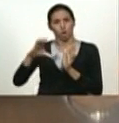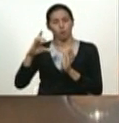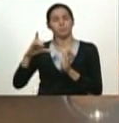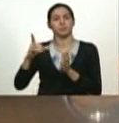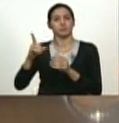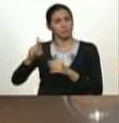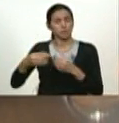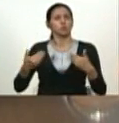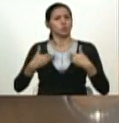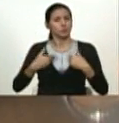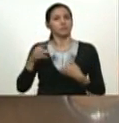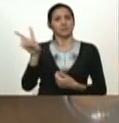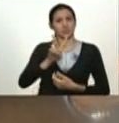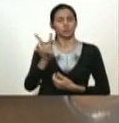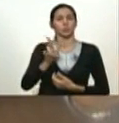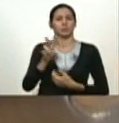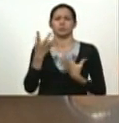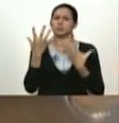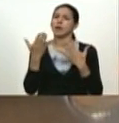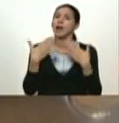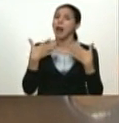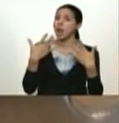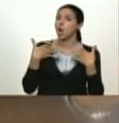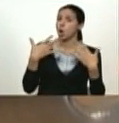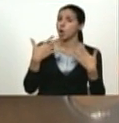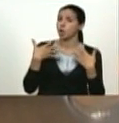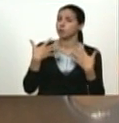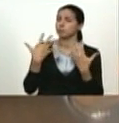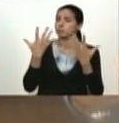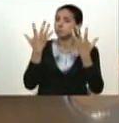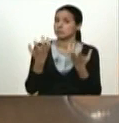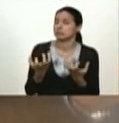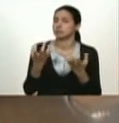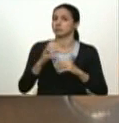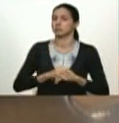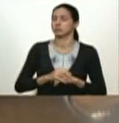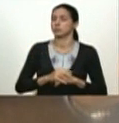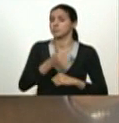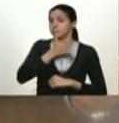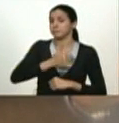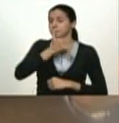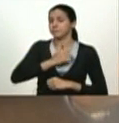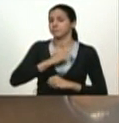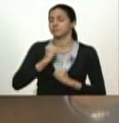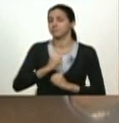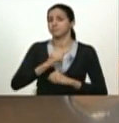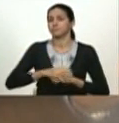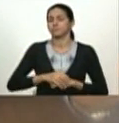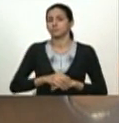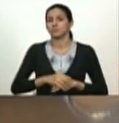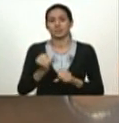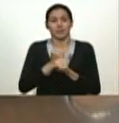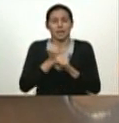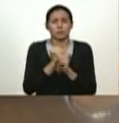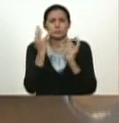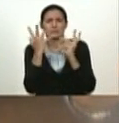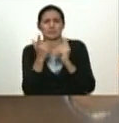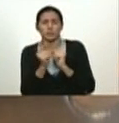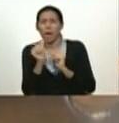y a Venezuela la sequía brutal hemos hecho de tripas corazón estamos haciendo trabajando administrando